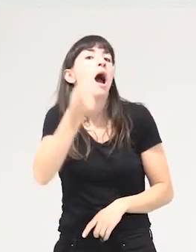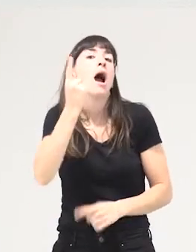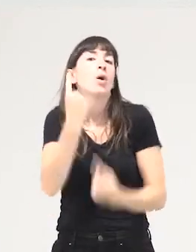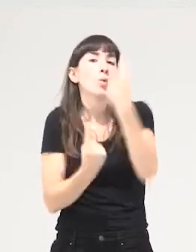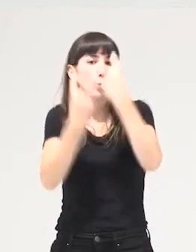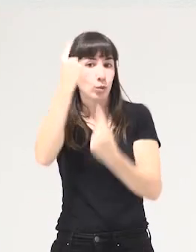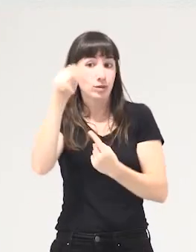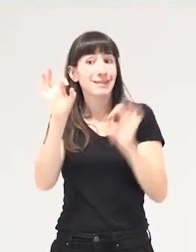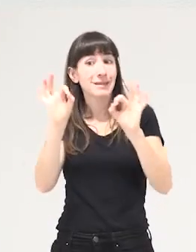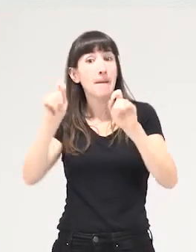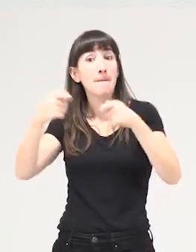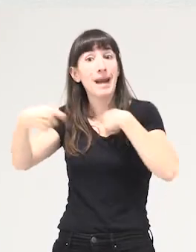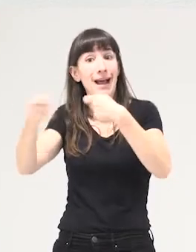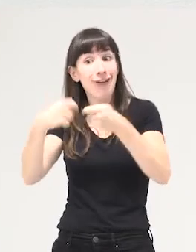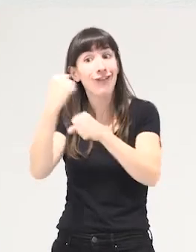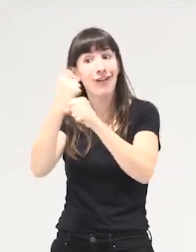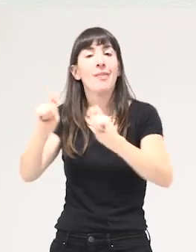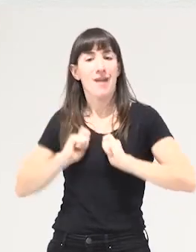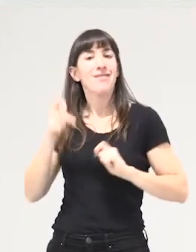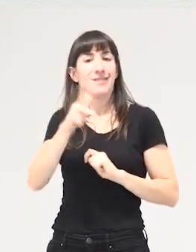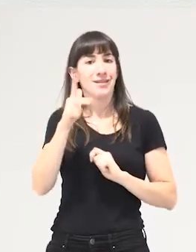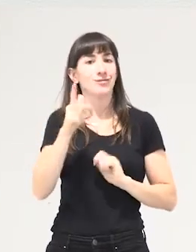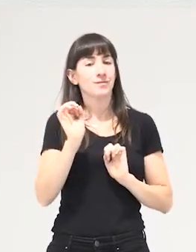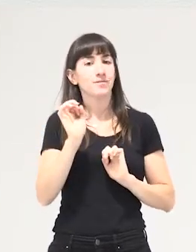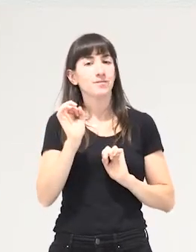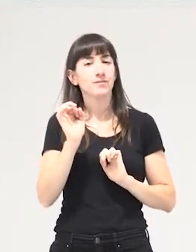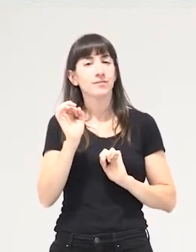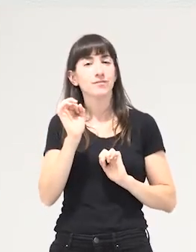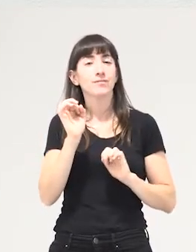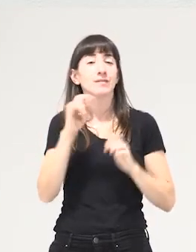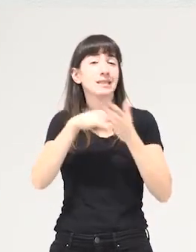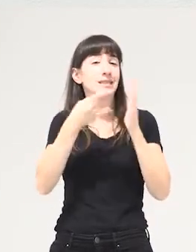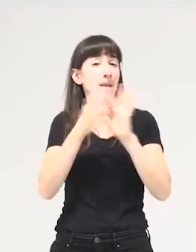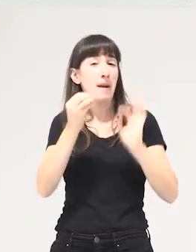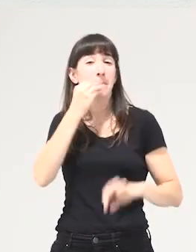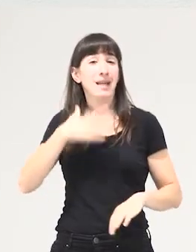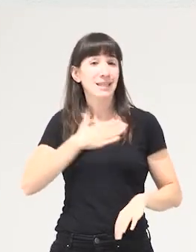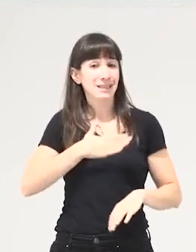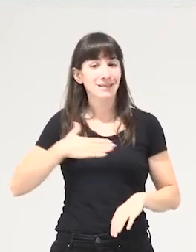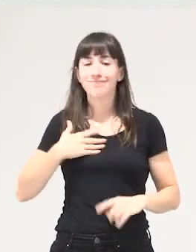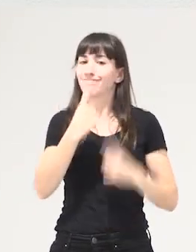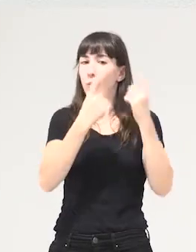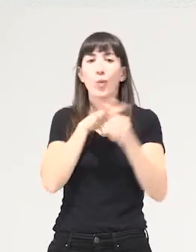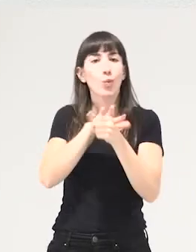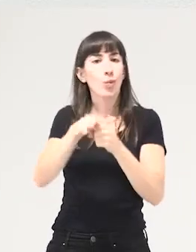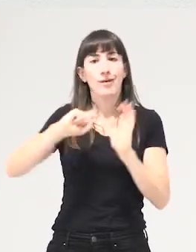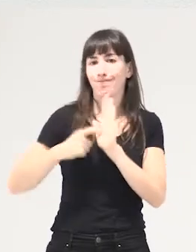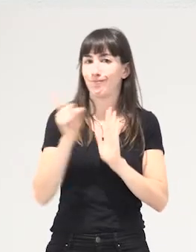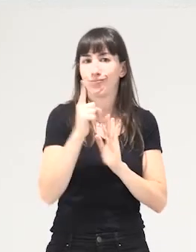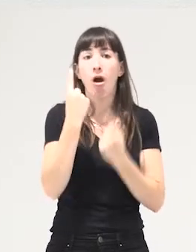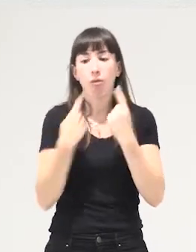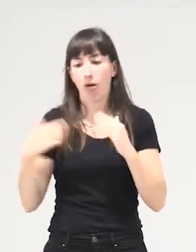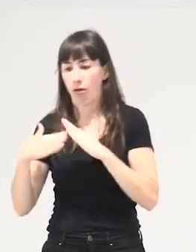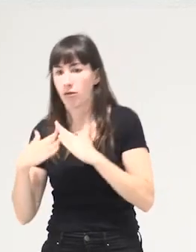acceso a derechos había un montón de cosas que el estado del bienestar no alcanzaba a hacer que se hacían gratis y ocultas en casas por las mujeres es